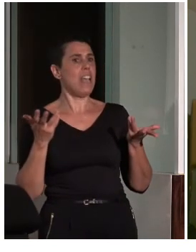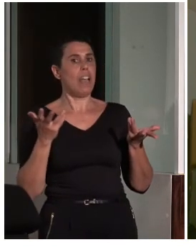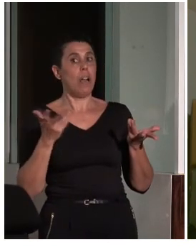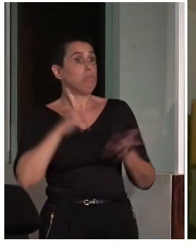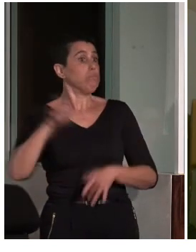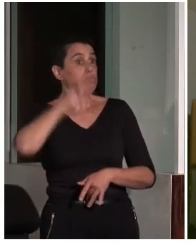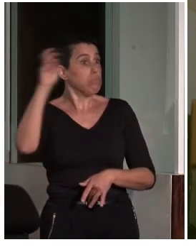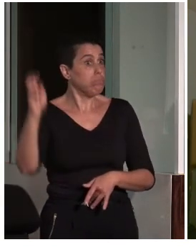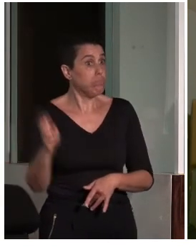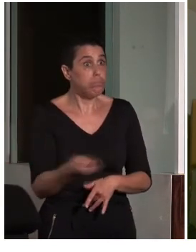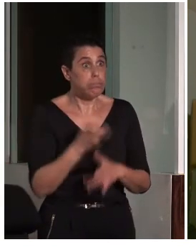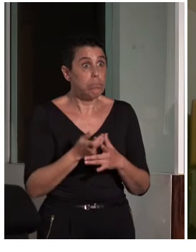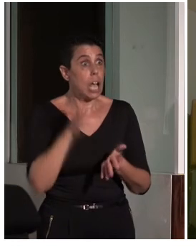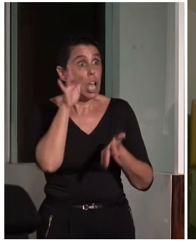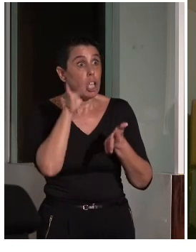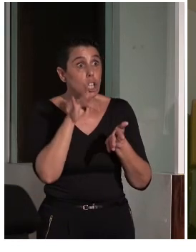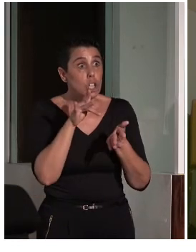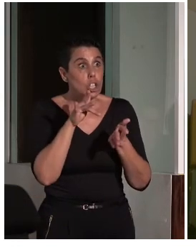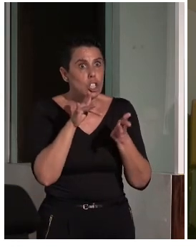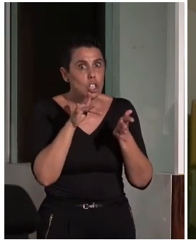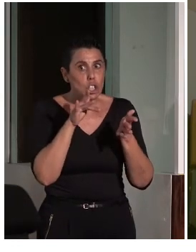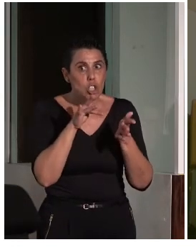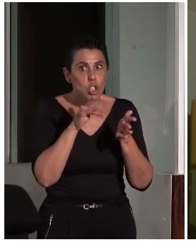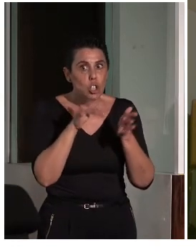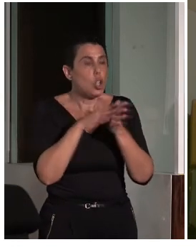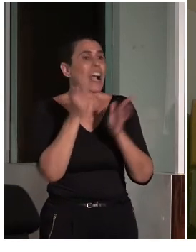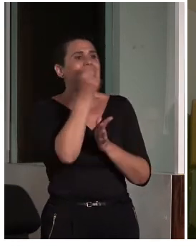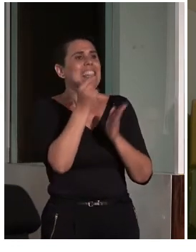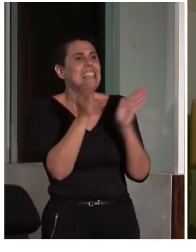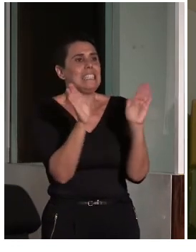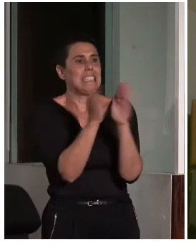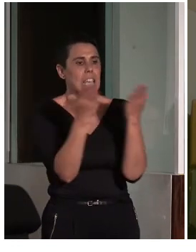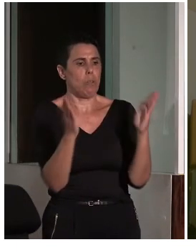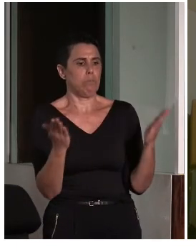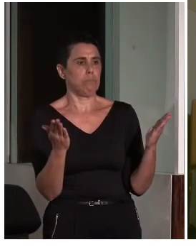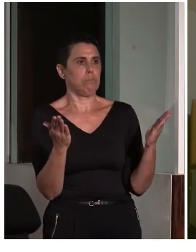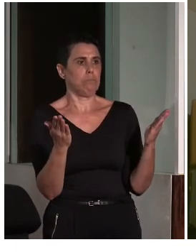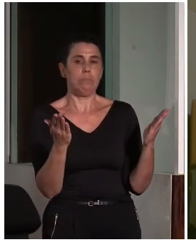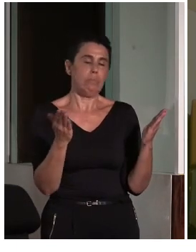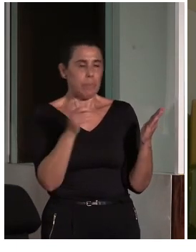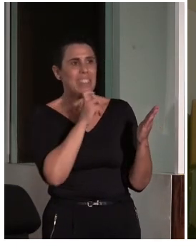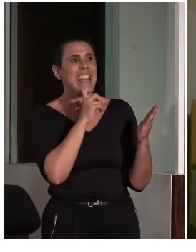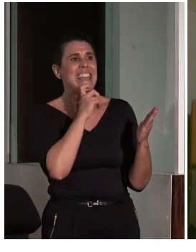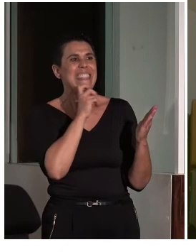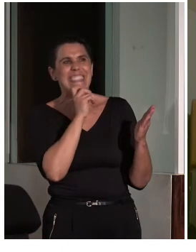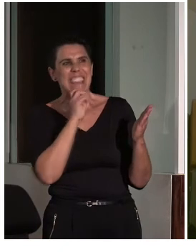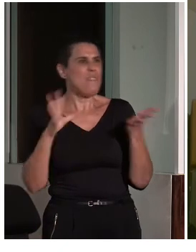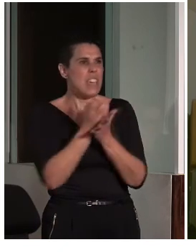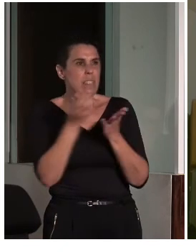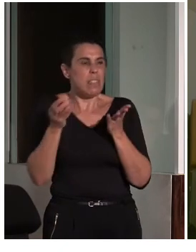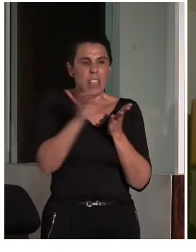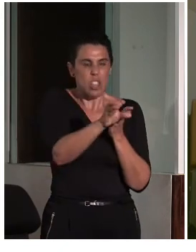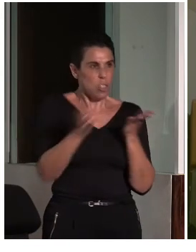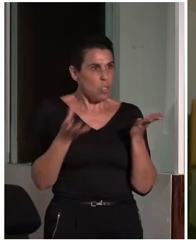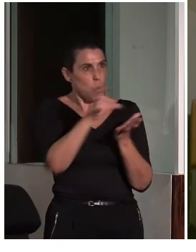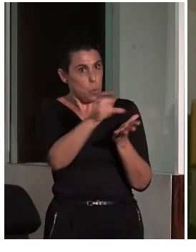a la hora de meter en un espacio limitado de diseño, que puede ser que resulte hasta ridículo, ¿no?, en el tema que